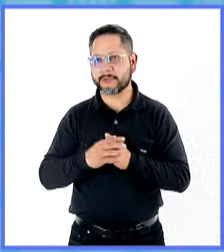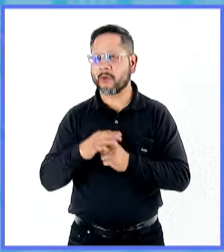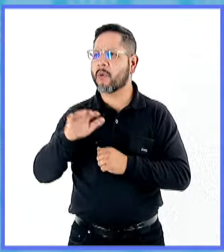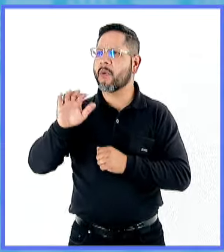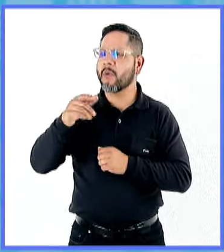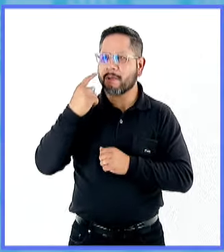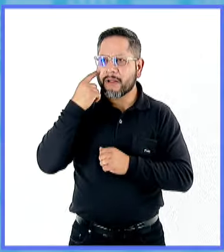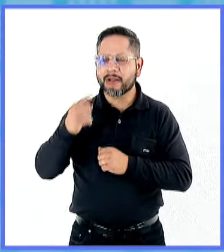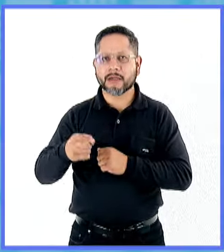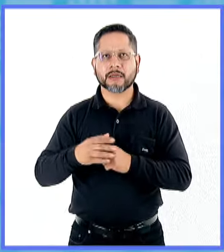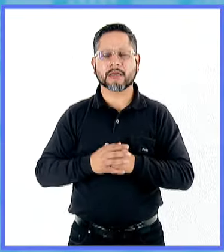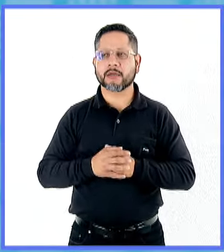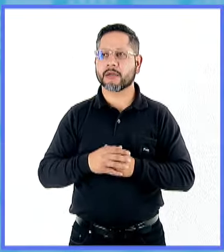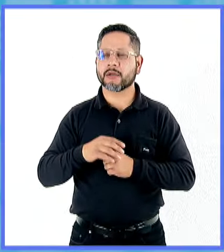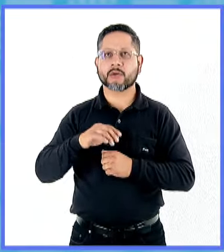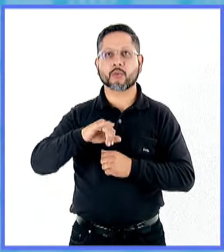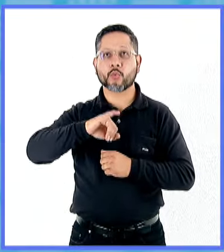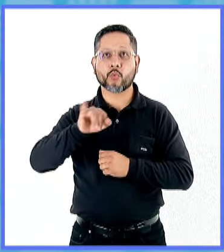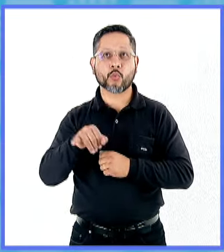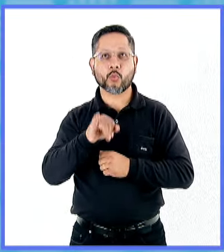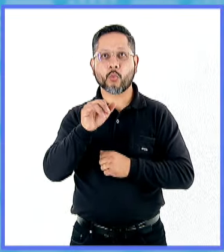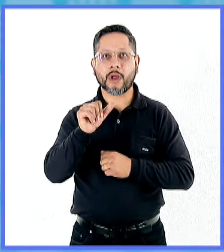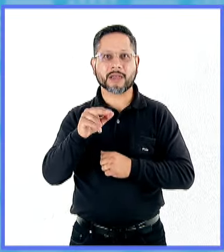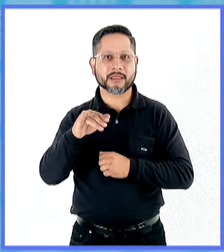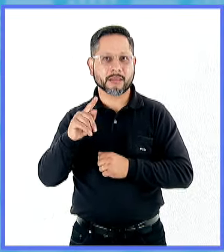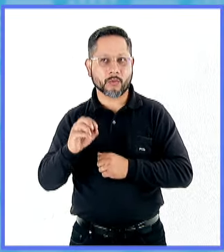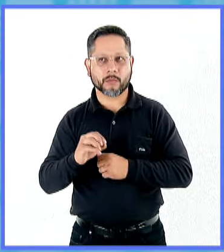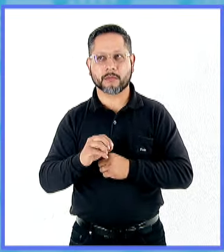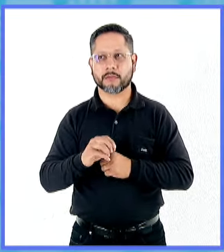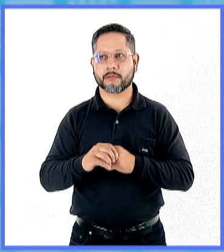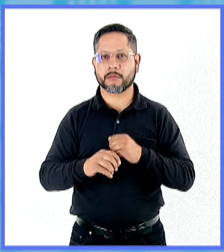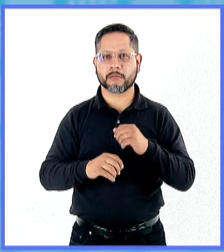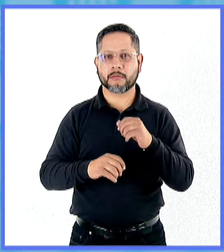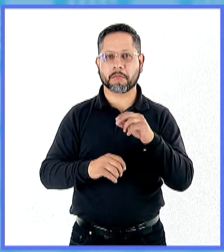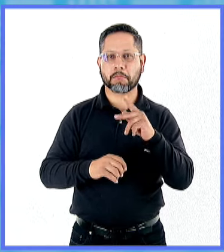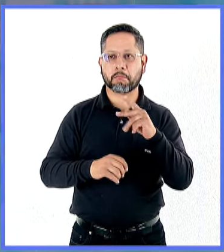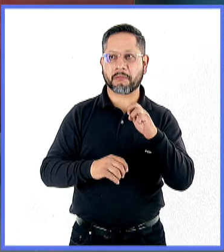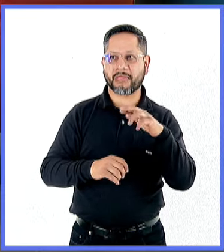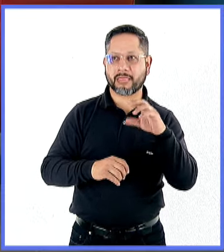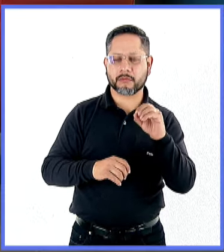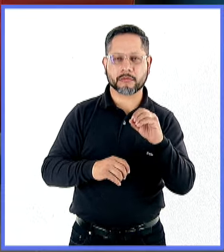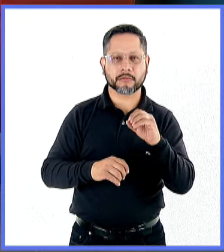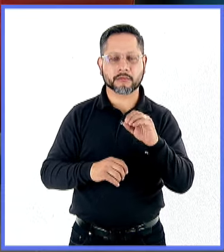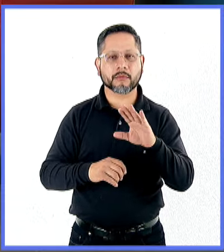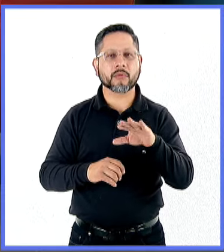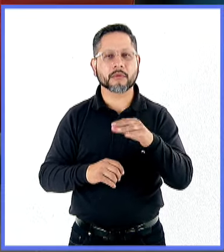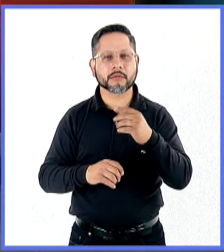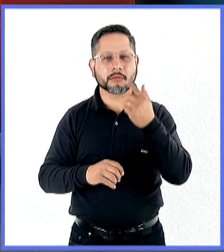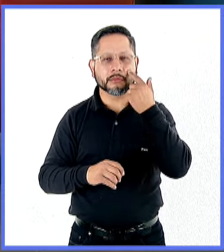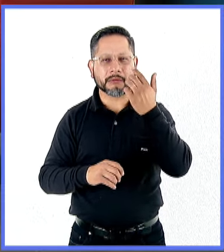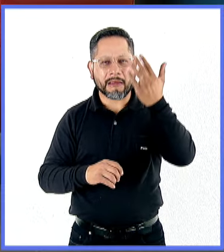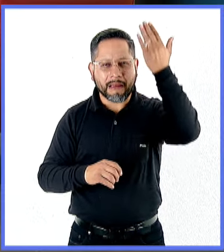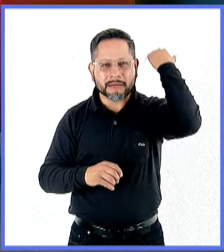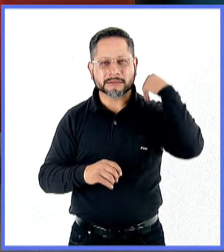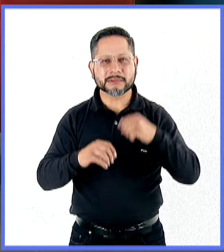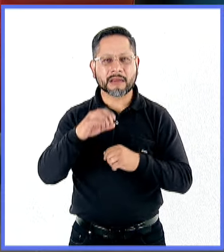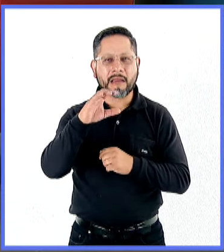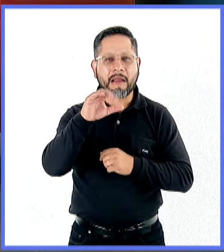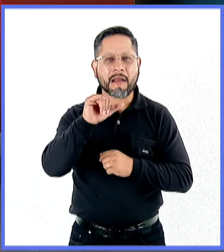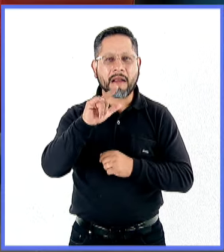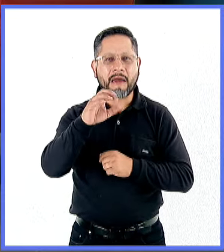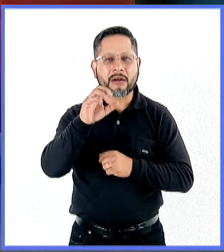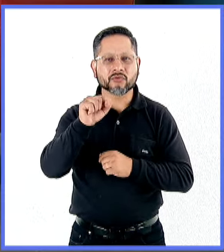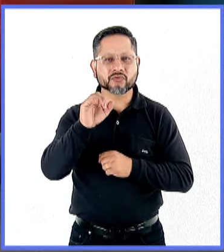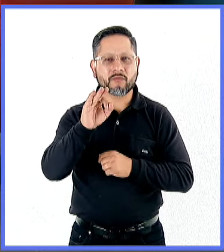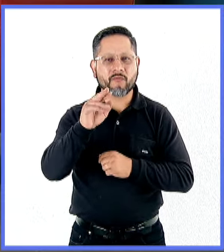dicen, oye, pero Juanito Pérez y Pedrito López, ¿quiénes son? Le digo, mira, hace 80 años Carlos Fuentes no quería decir